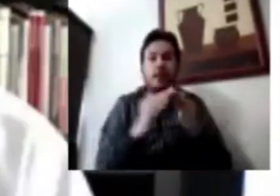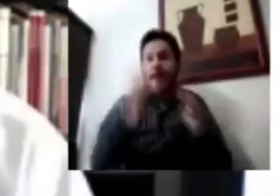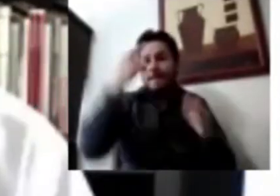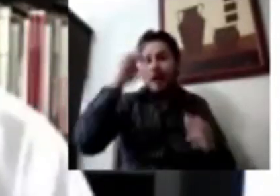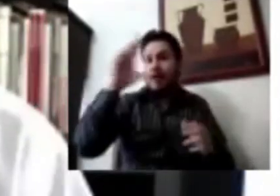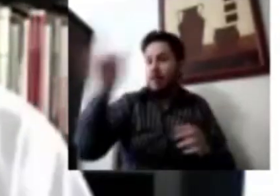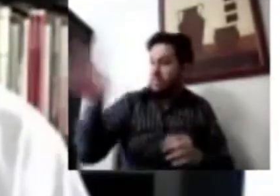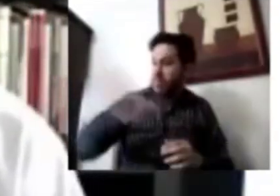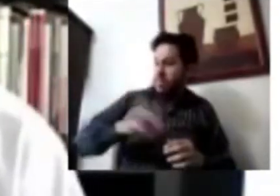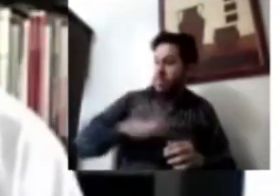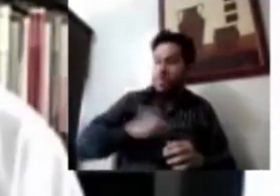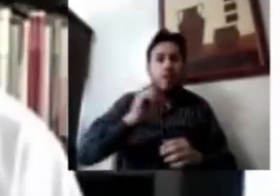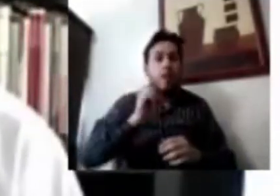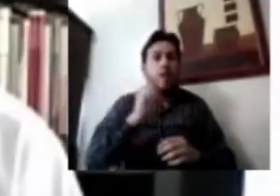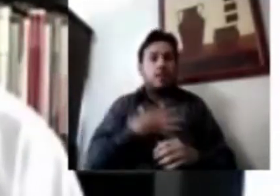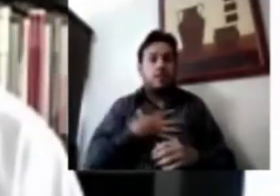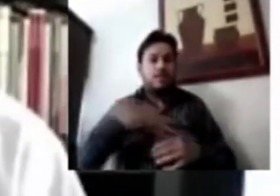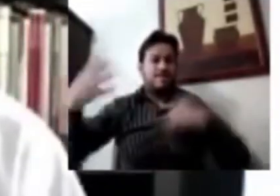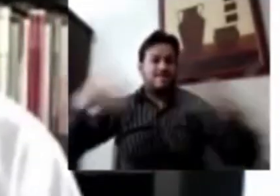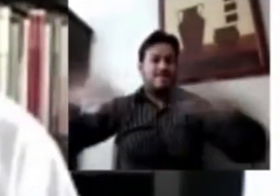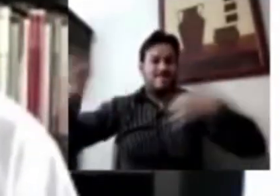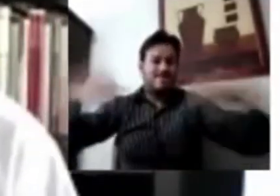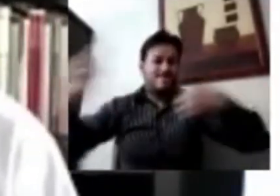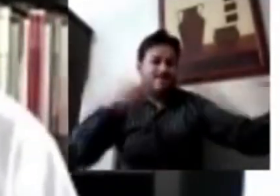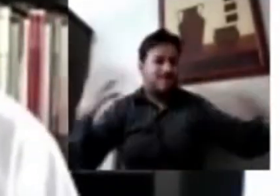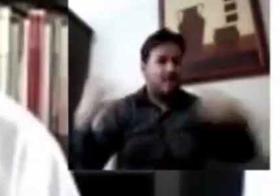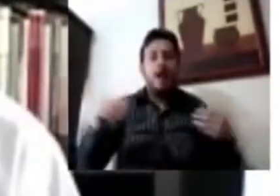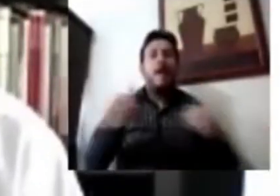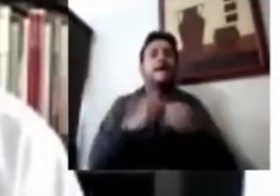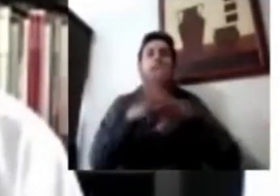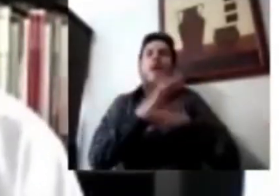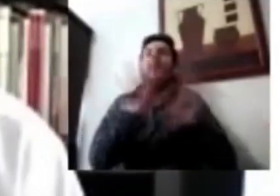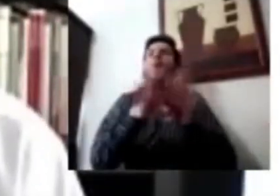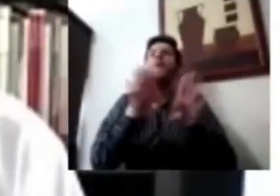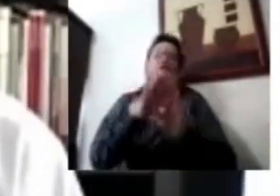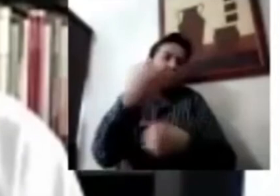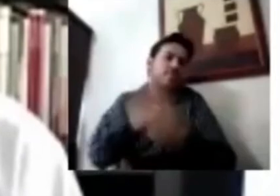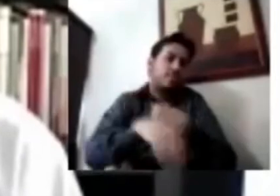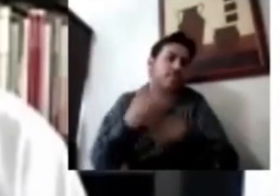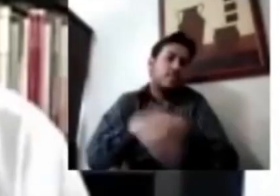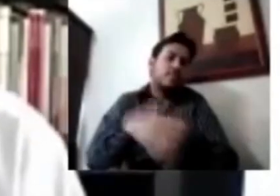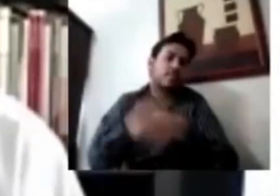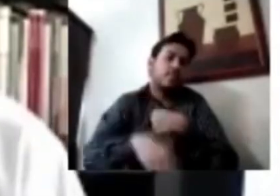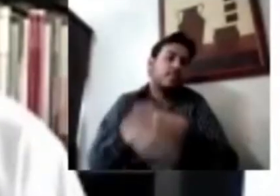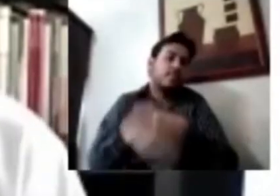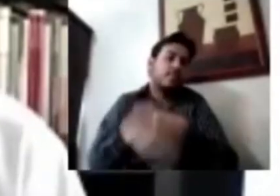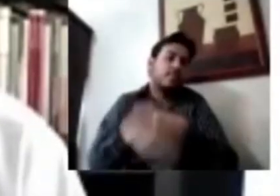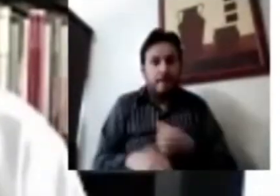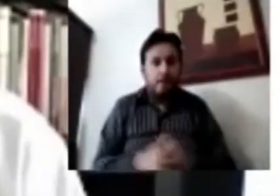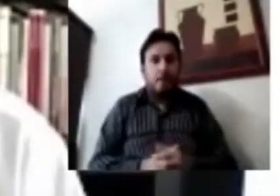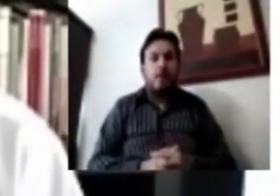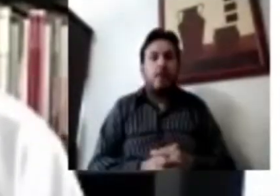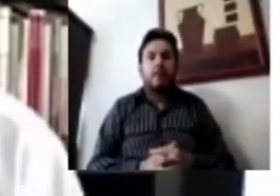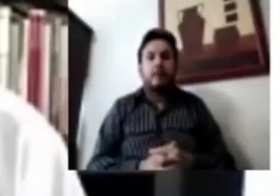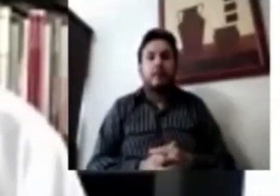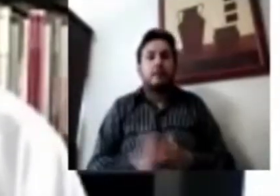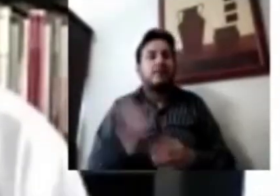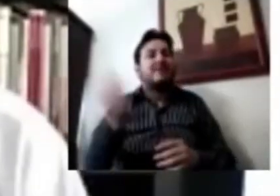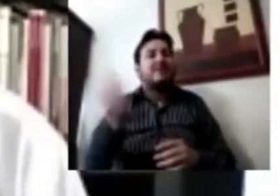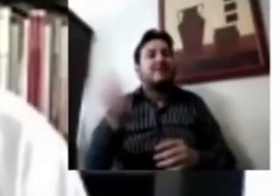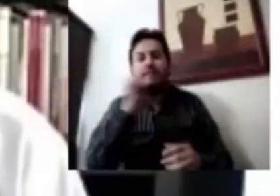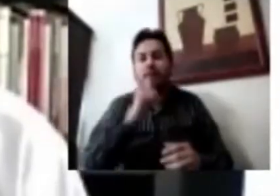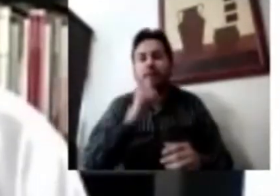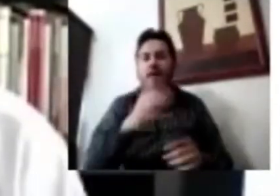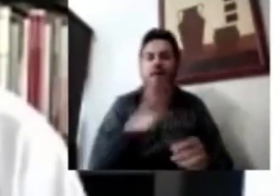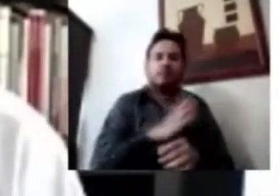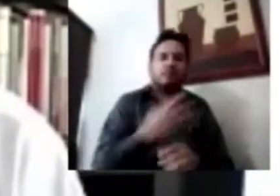apegarse a ciertas reglas, aunque sea temporalmente. Pues esto, Mónica, han generado cierta intolerancia